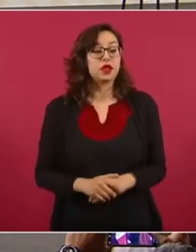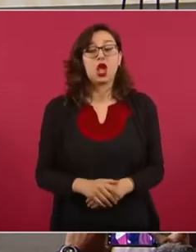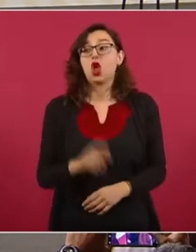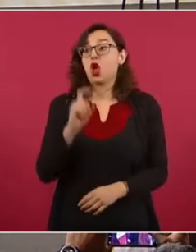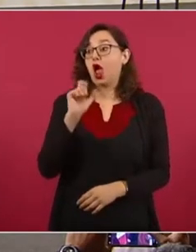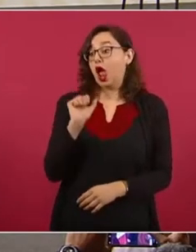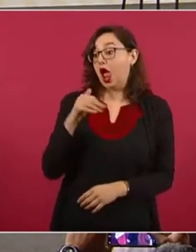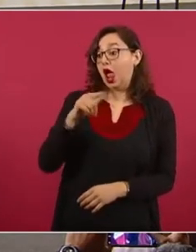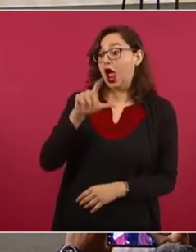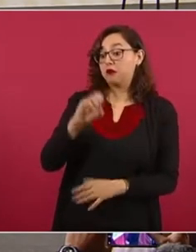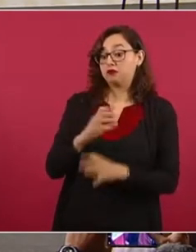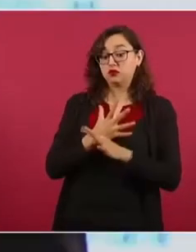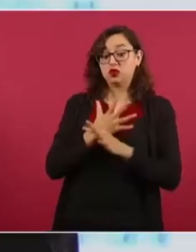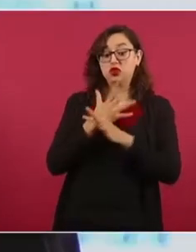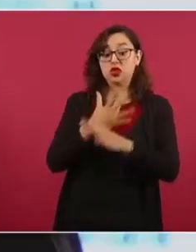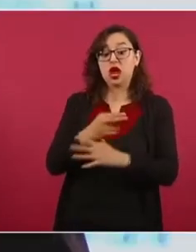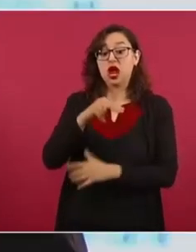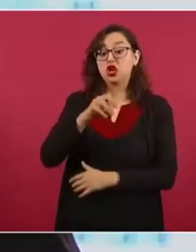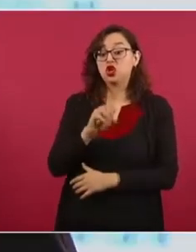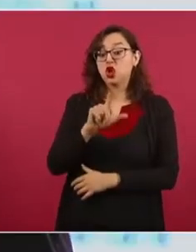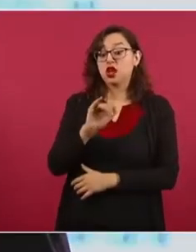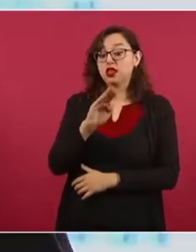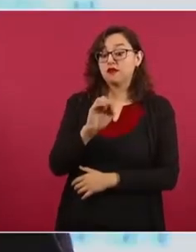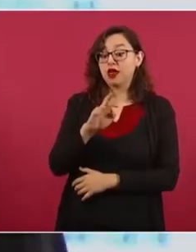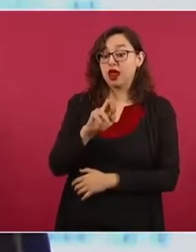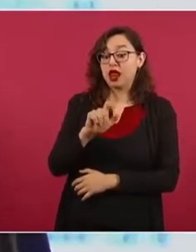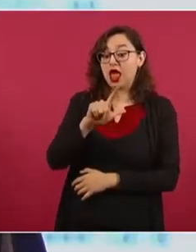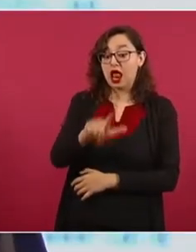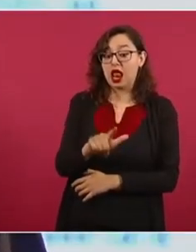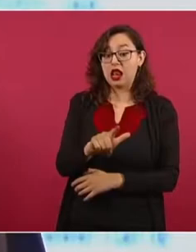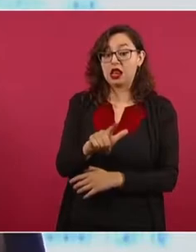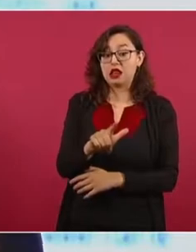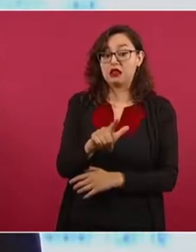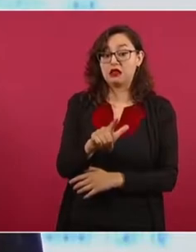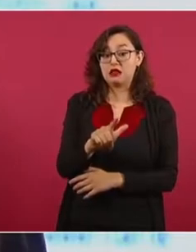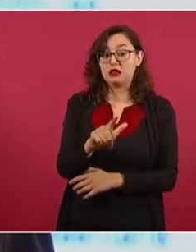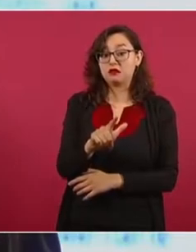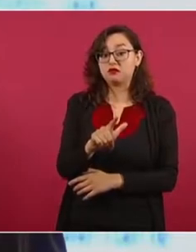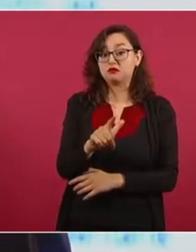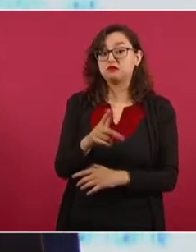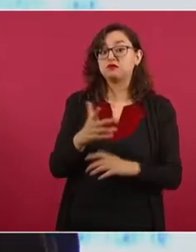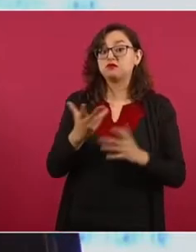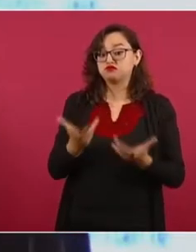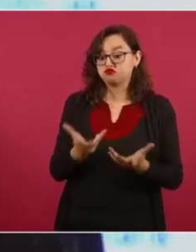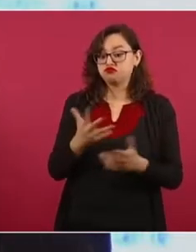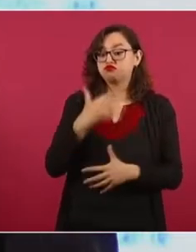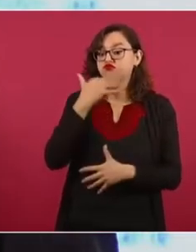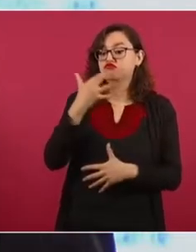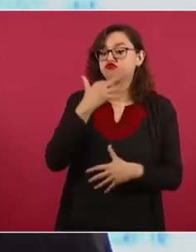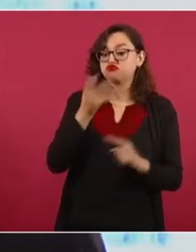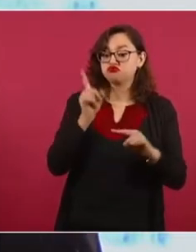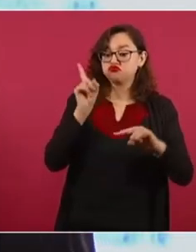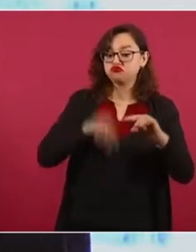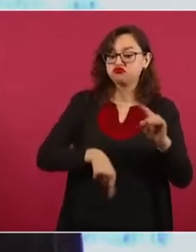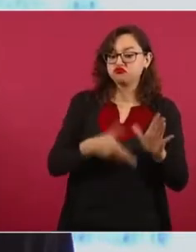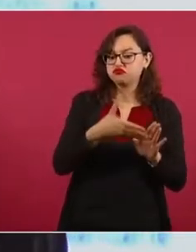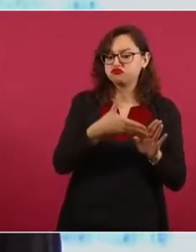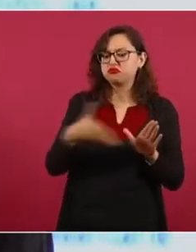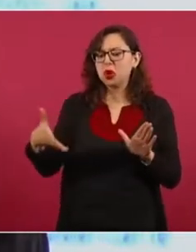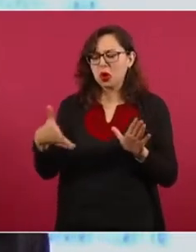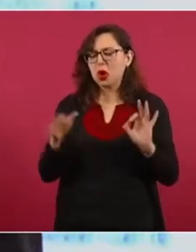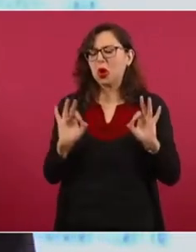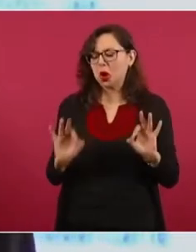que si el modelo neoliberal se aplicara sin corrupción, no sería del todo